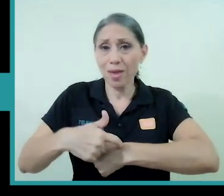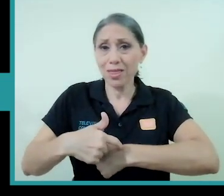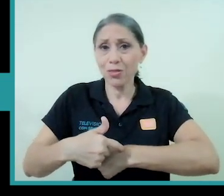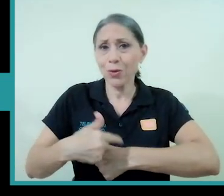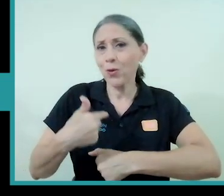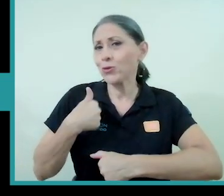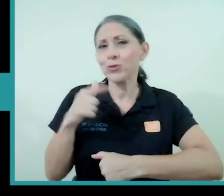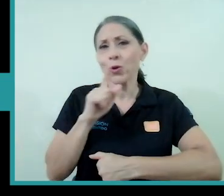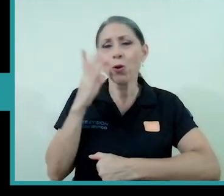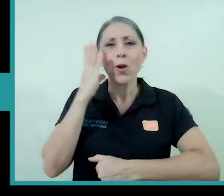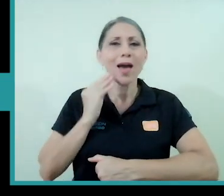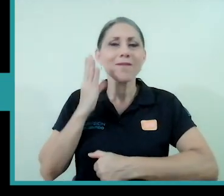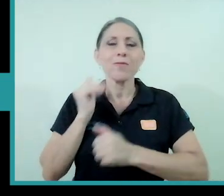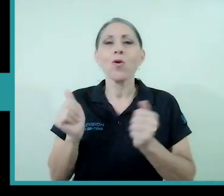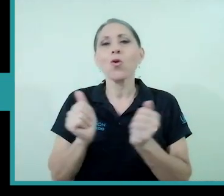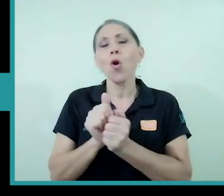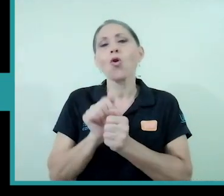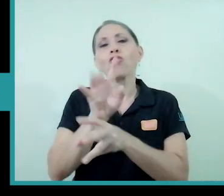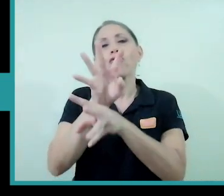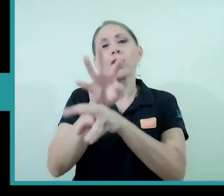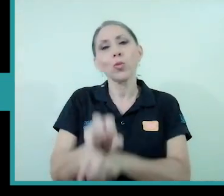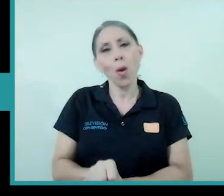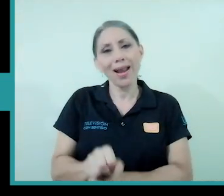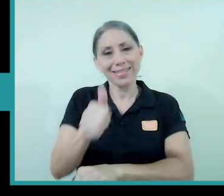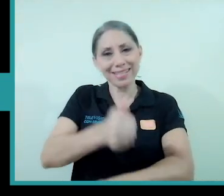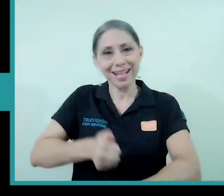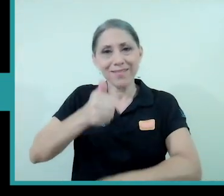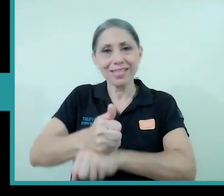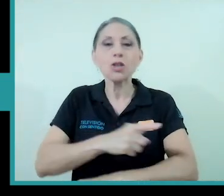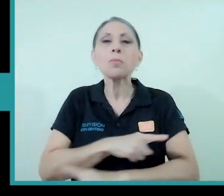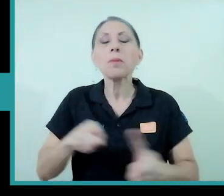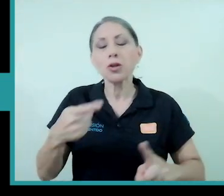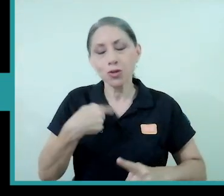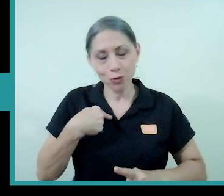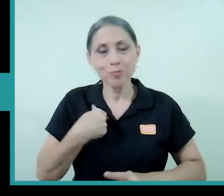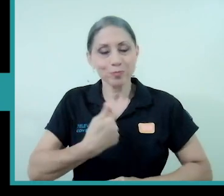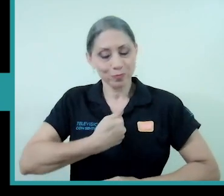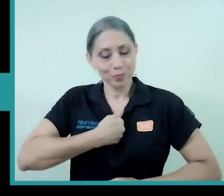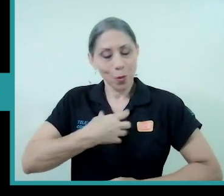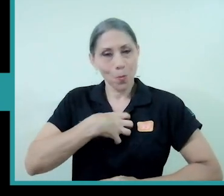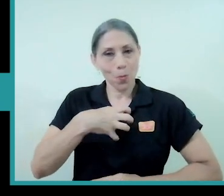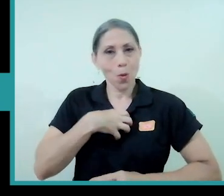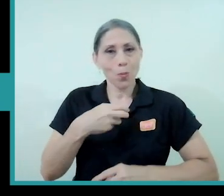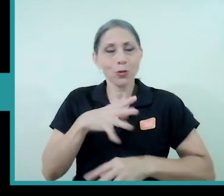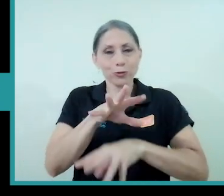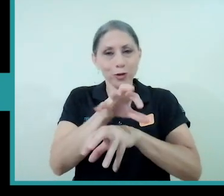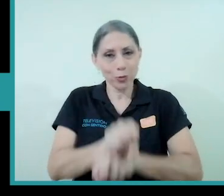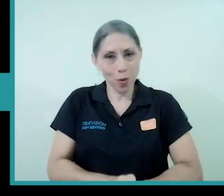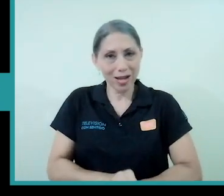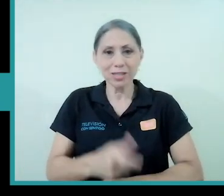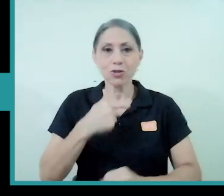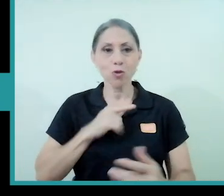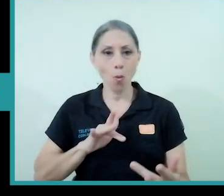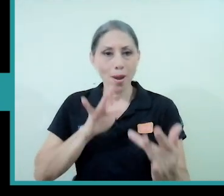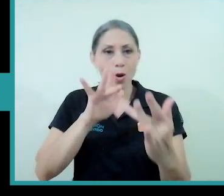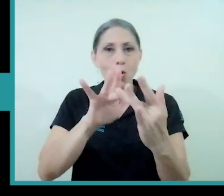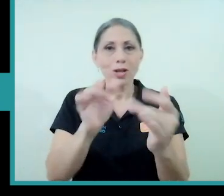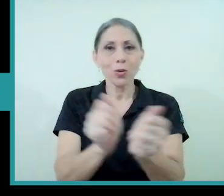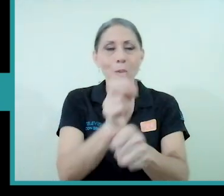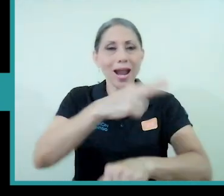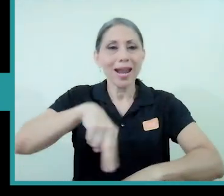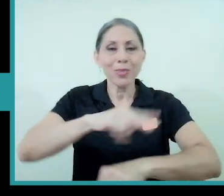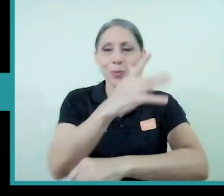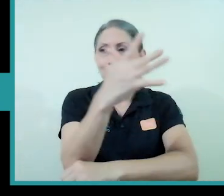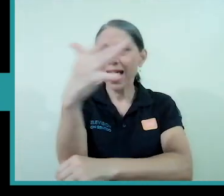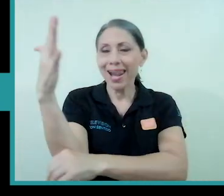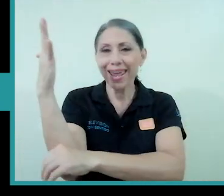no la vivo dentro de los rituales establecidos pero si si hago mis rituales si me conecto con la naturaleza me conecto con con